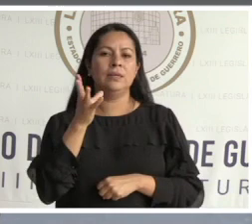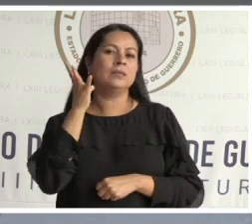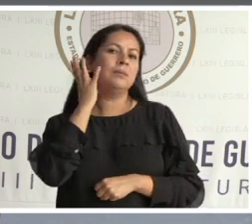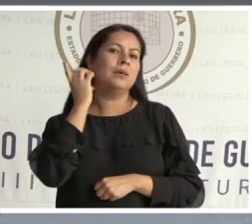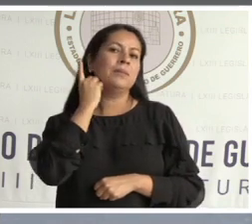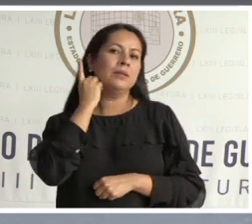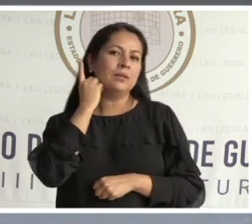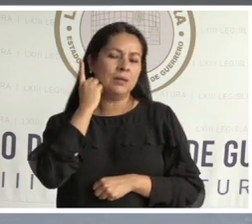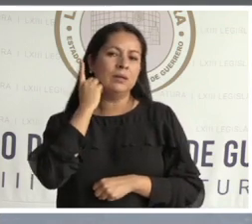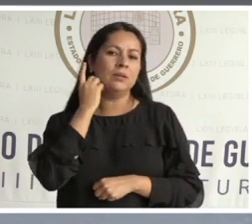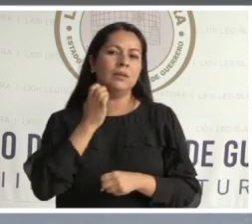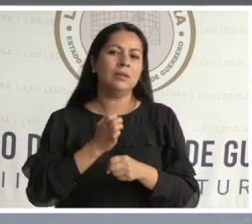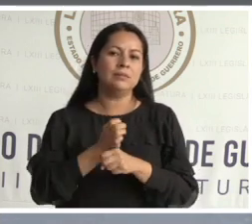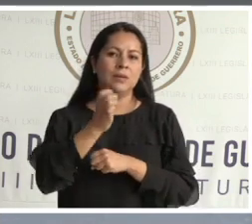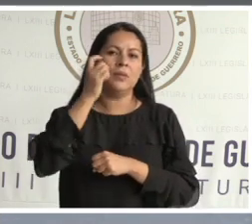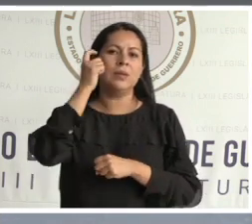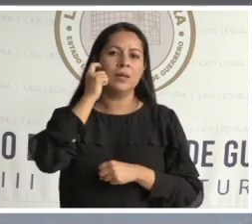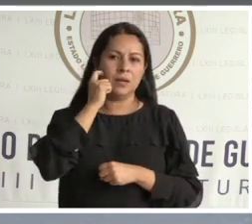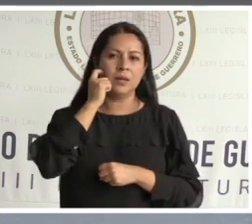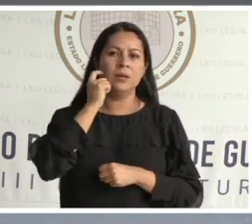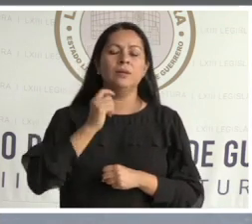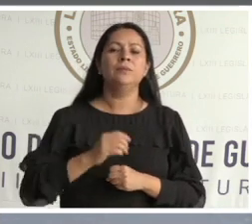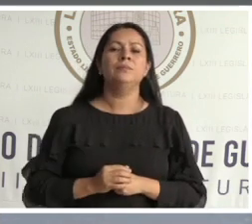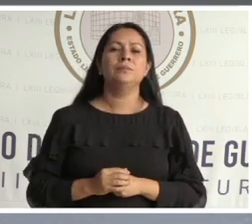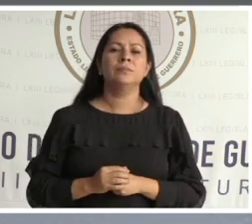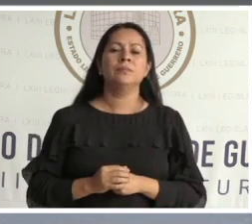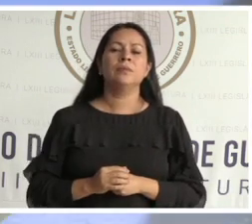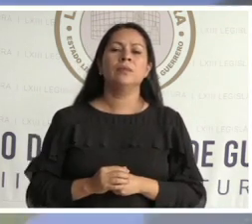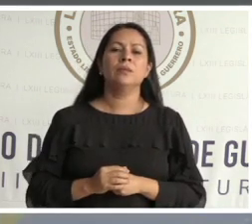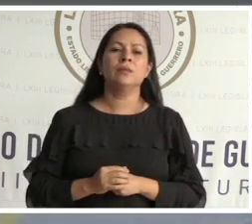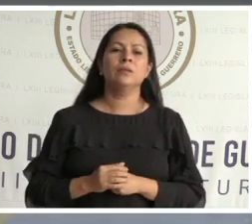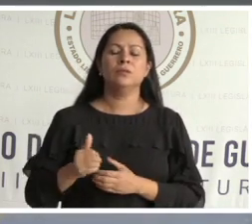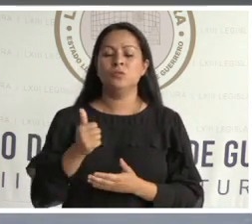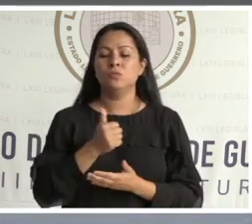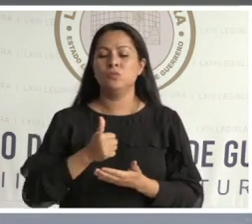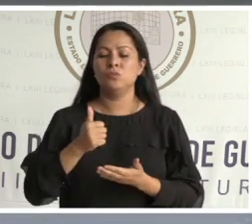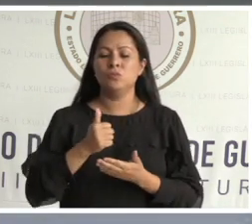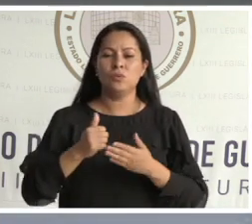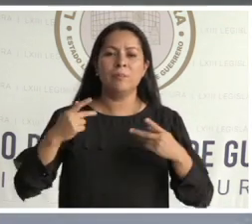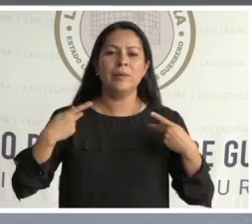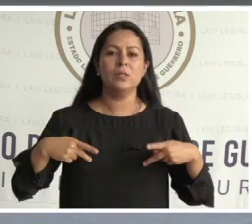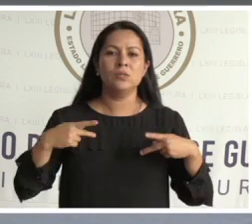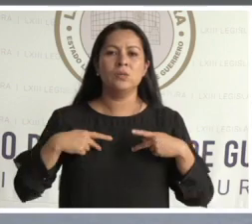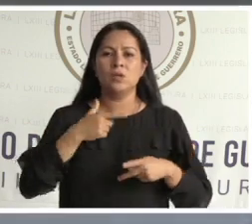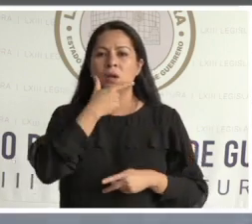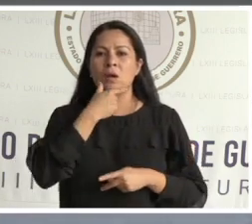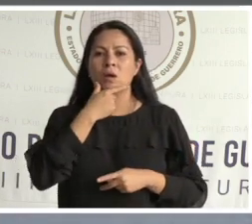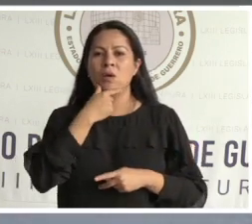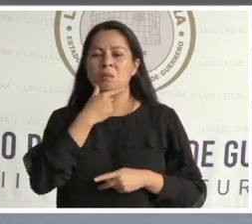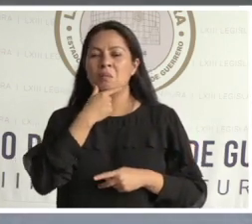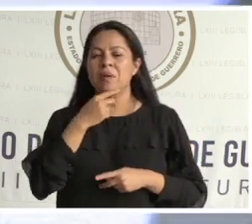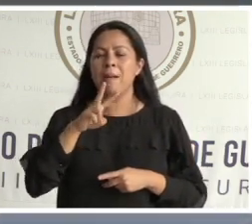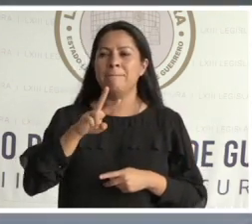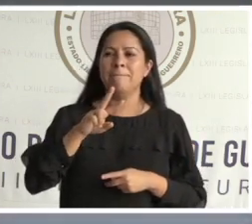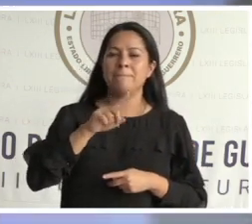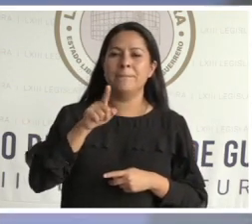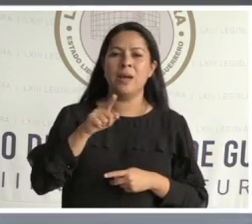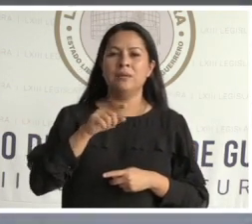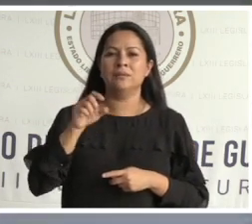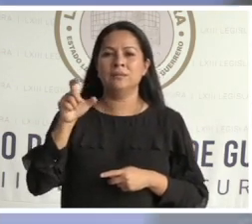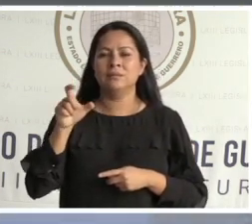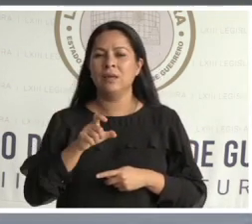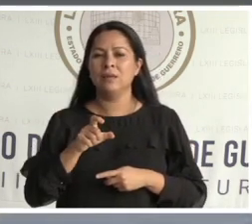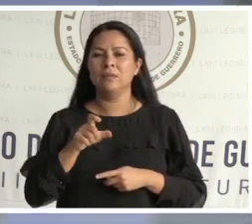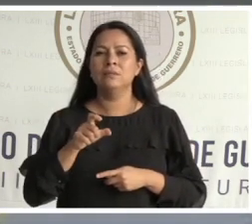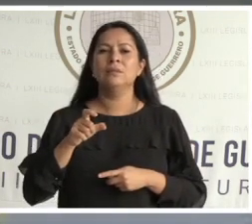al Honorable Congreso del Estado de Guerrero. Ciudadano Raimundo Casarrubias Vázquez, presidente del Tribunal